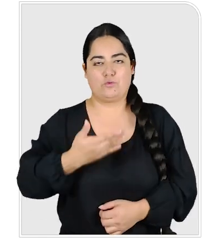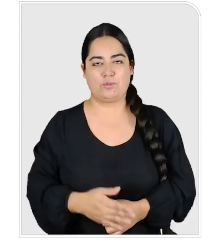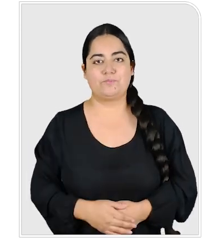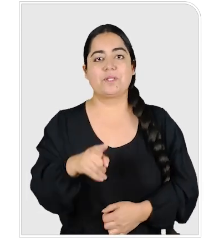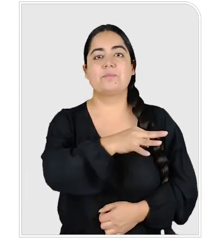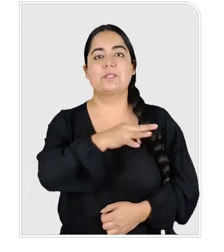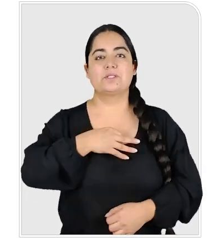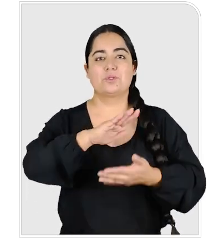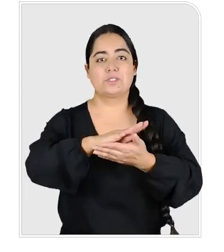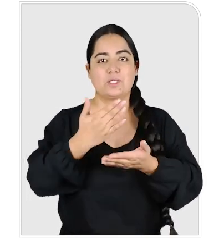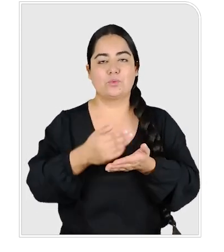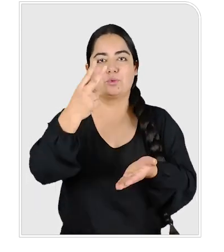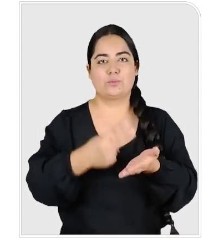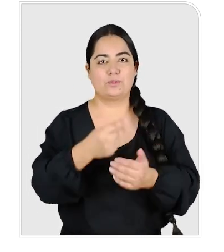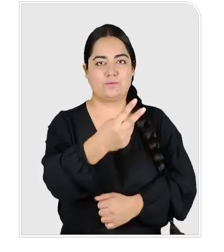Ministerio de